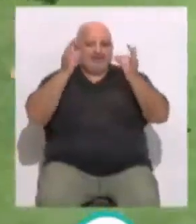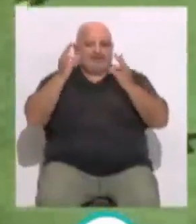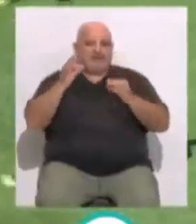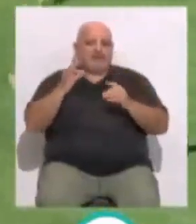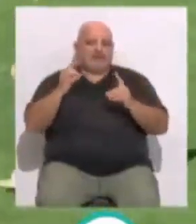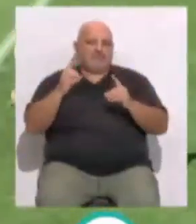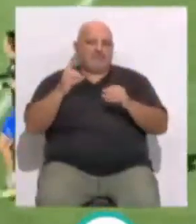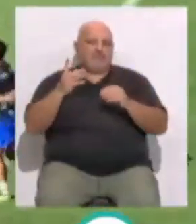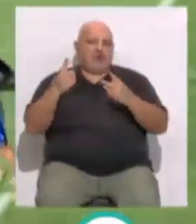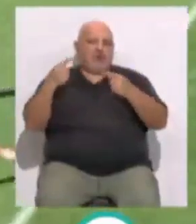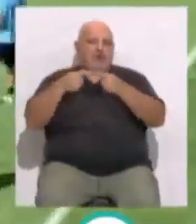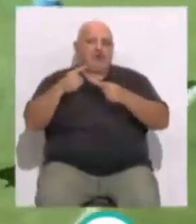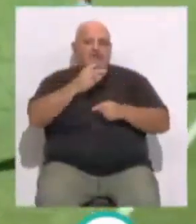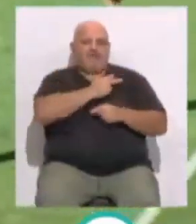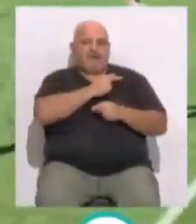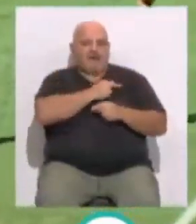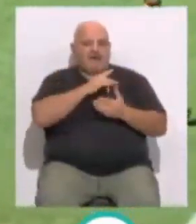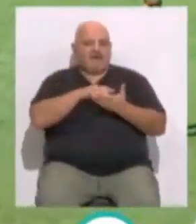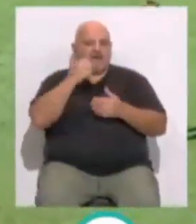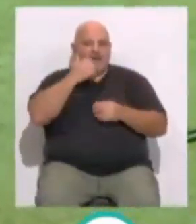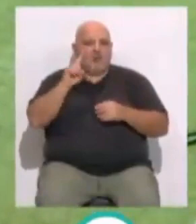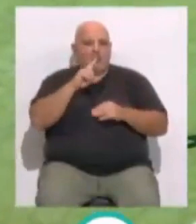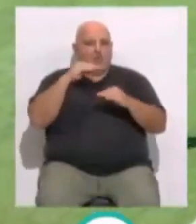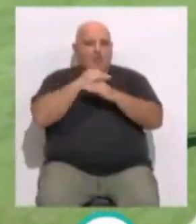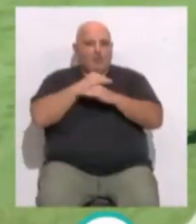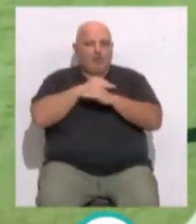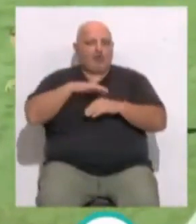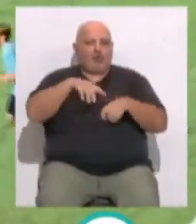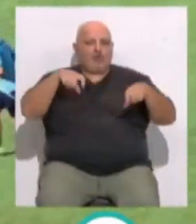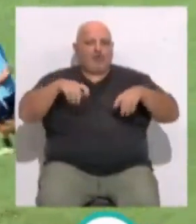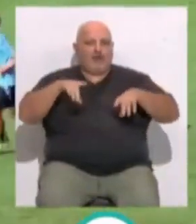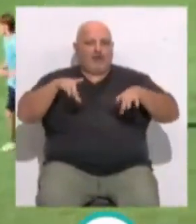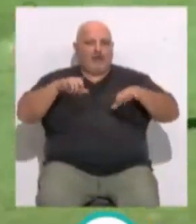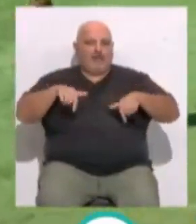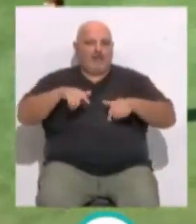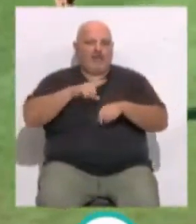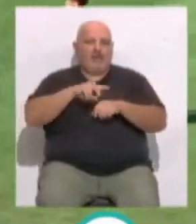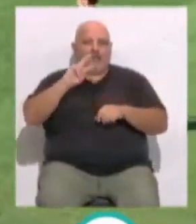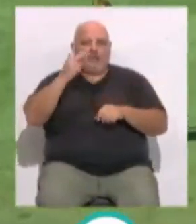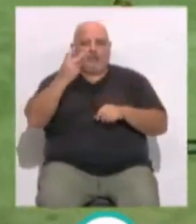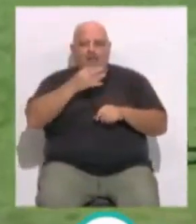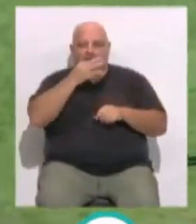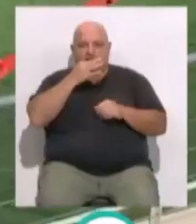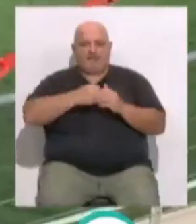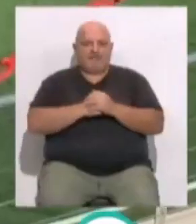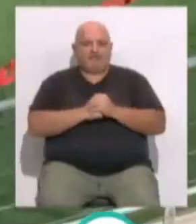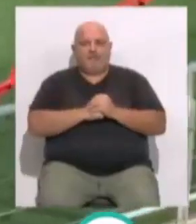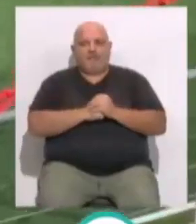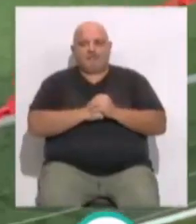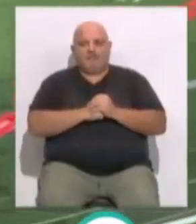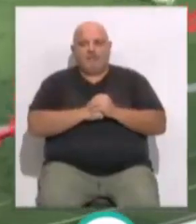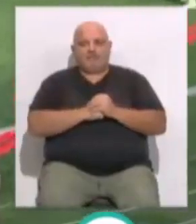encuentro que les medirá al Villarreal el sábado 1 de octubre en el Nuevo Mirandilla a partir de las 2 de la tarde.